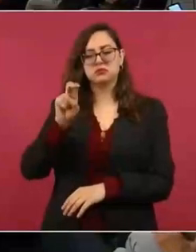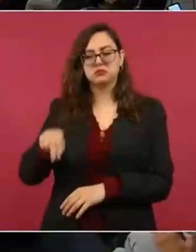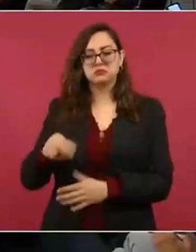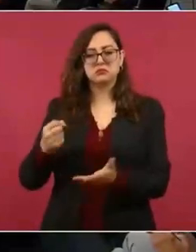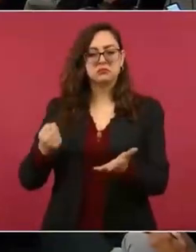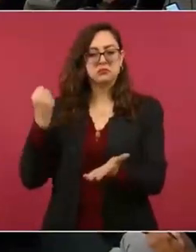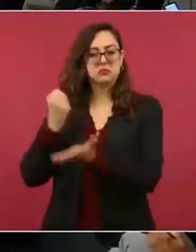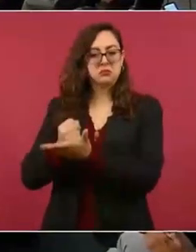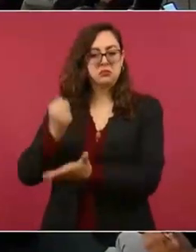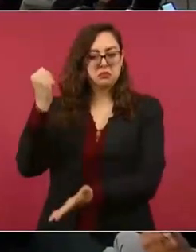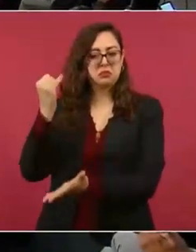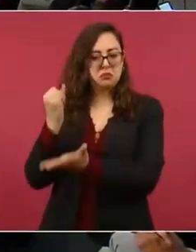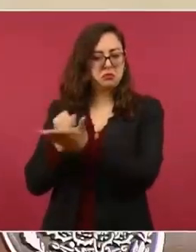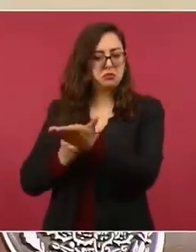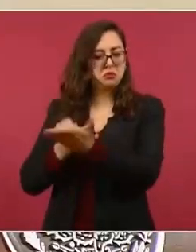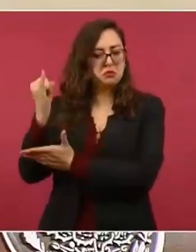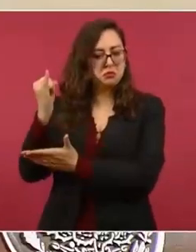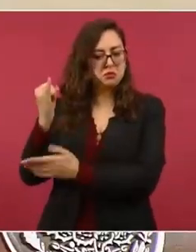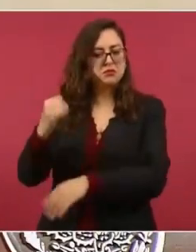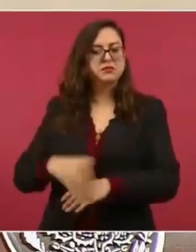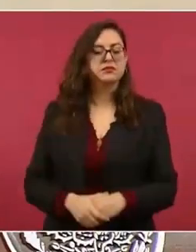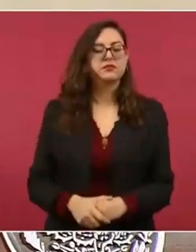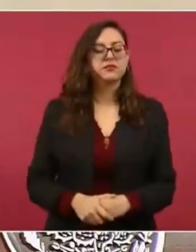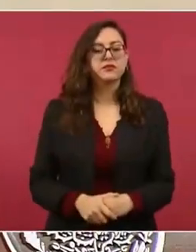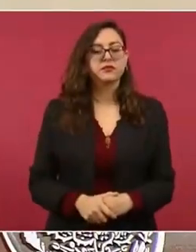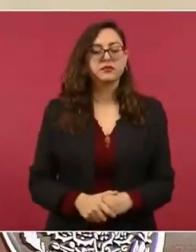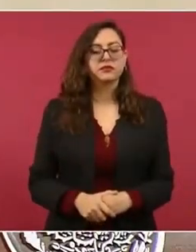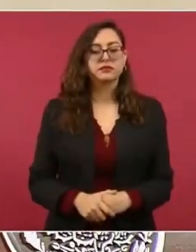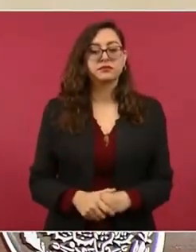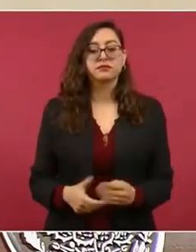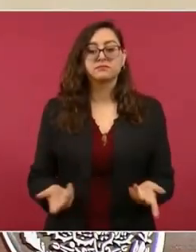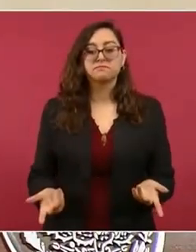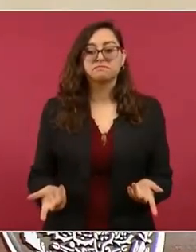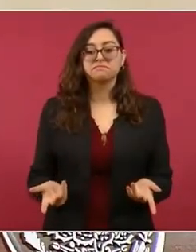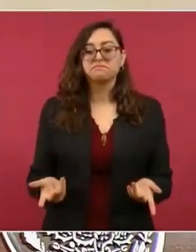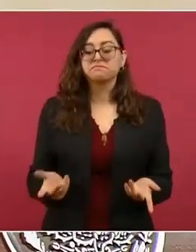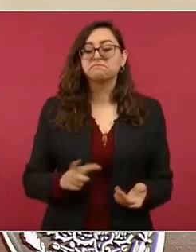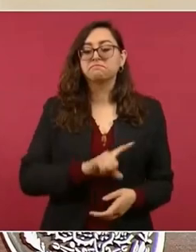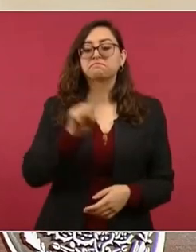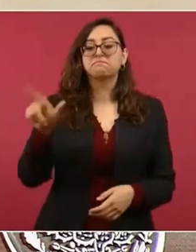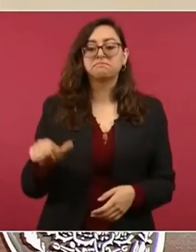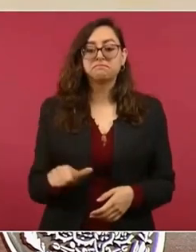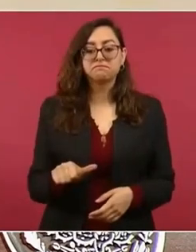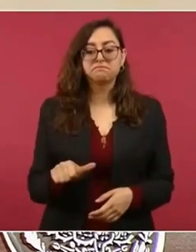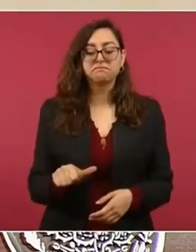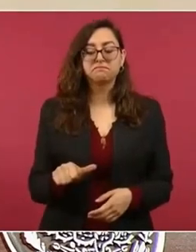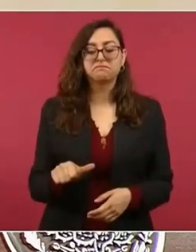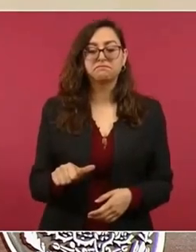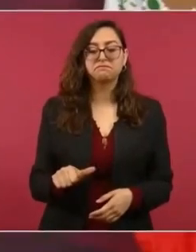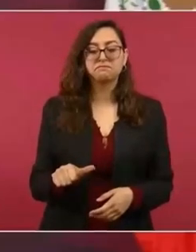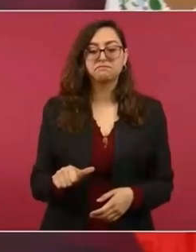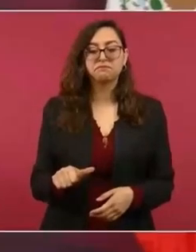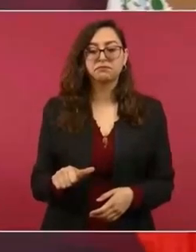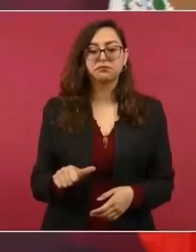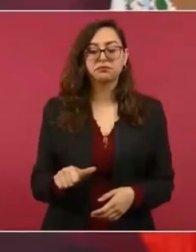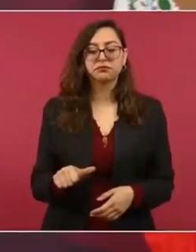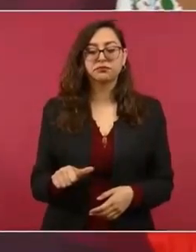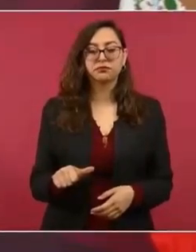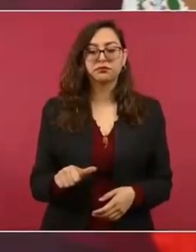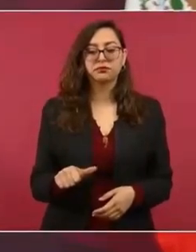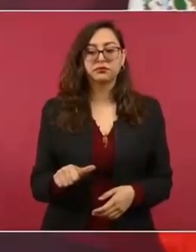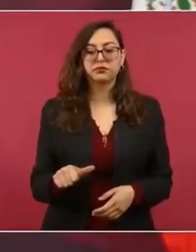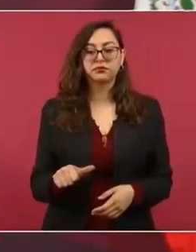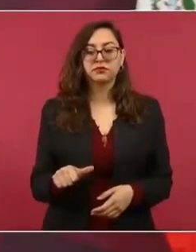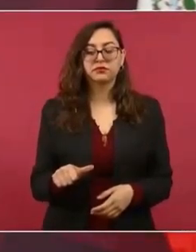Estaba yo viendo un mensaje de esta señora